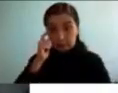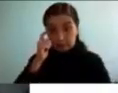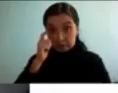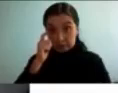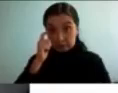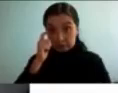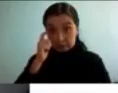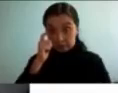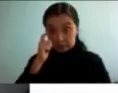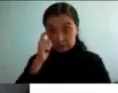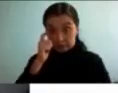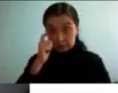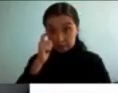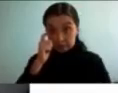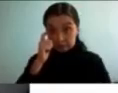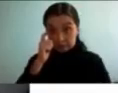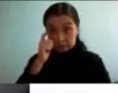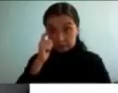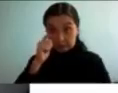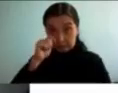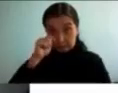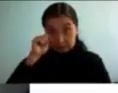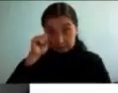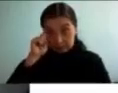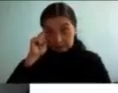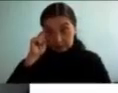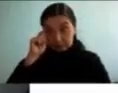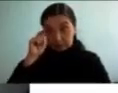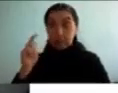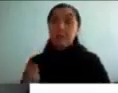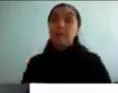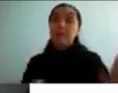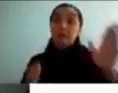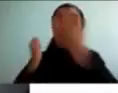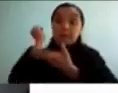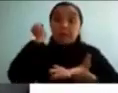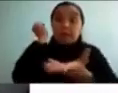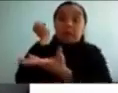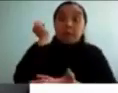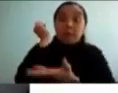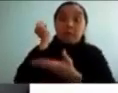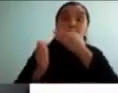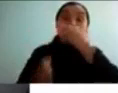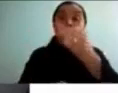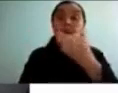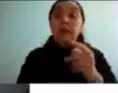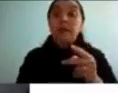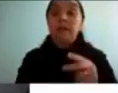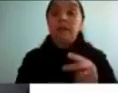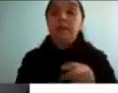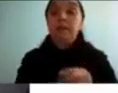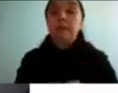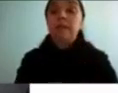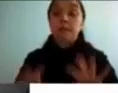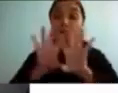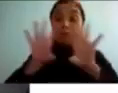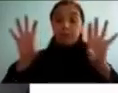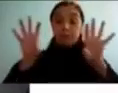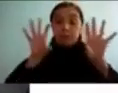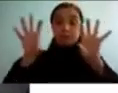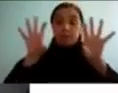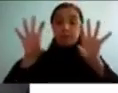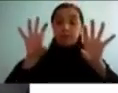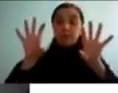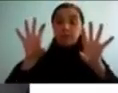pues en base a esto podríamos definir a grosso modo dos fenotipos del TDAH tendríamos por una